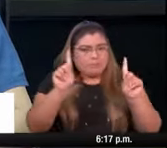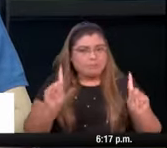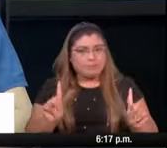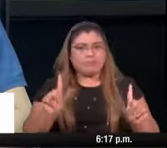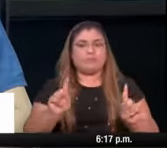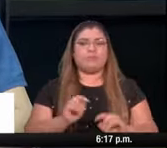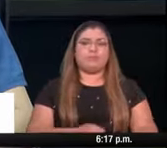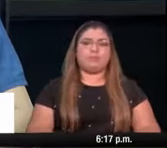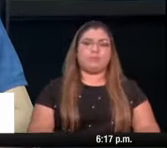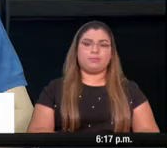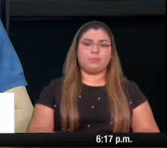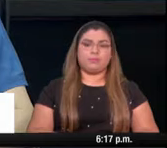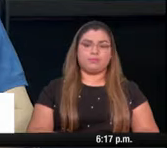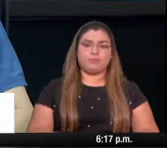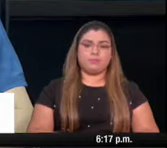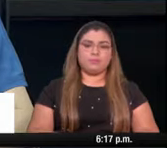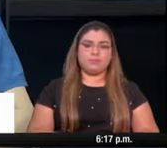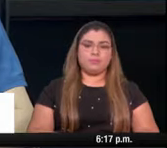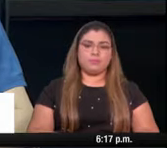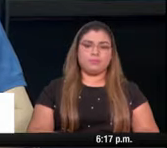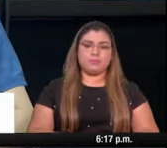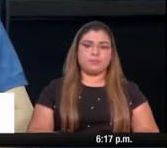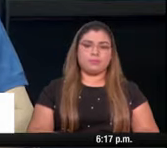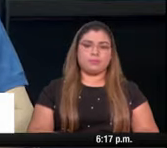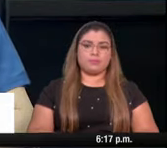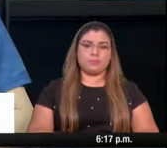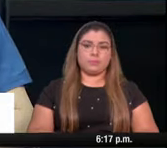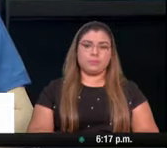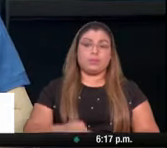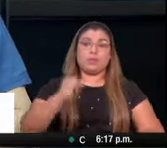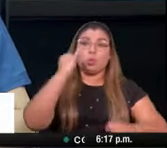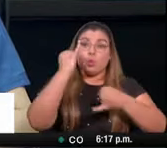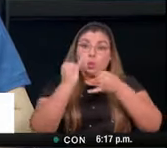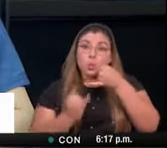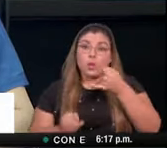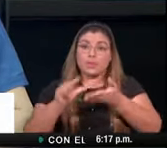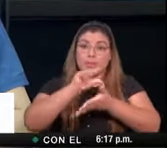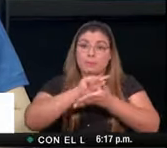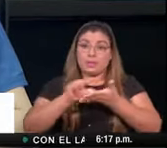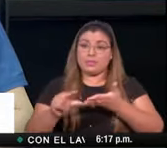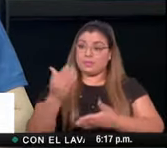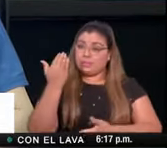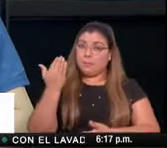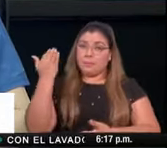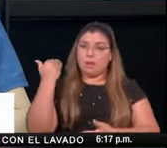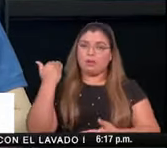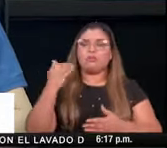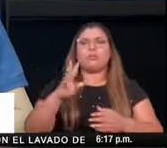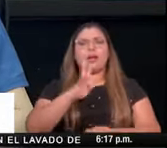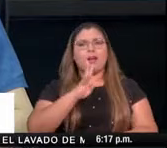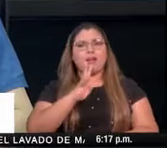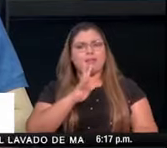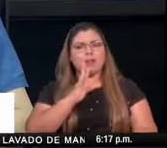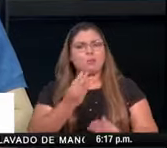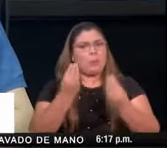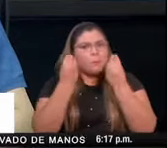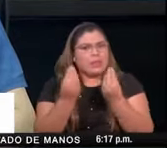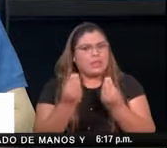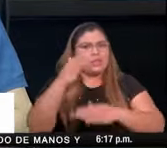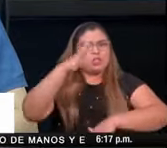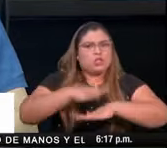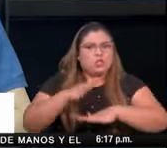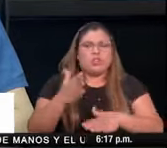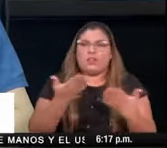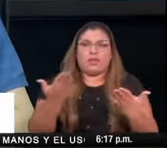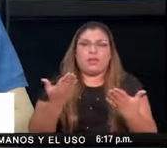la higiene de manos. Y, por supuesto, en estas últimas semanas hemos estado hablando bastante sobre